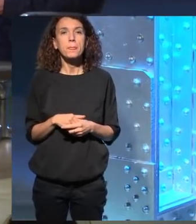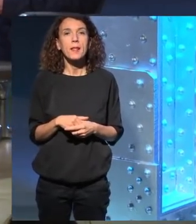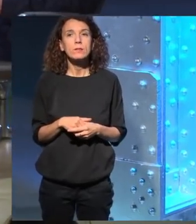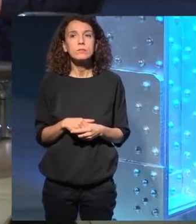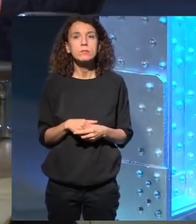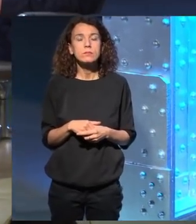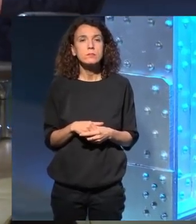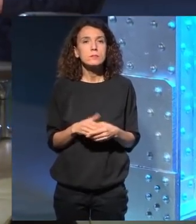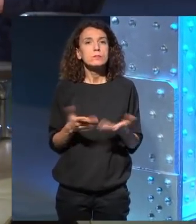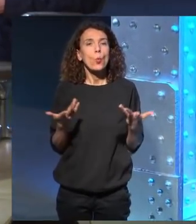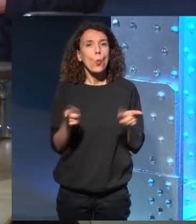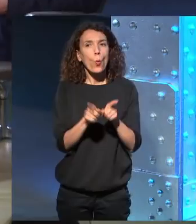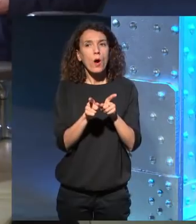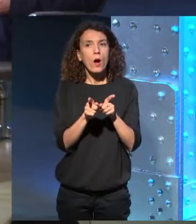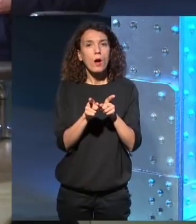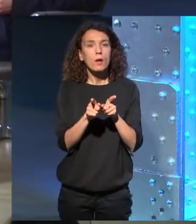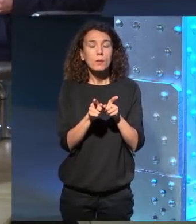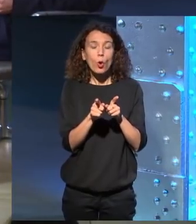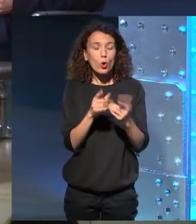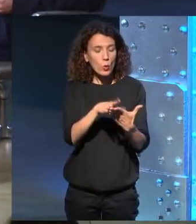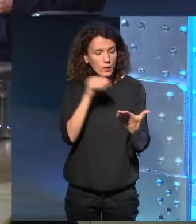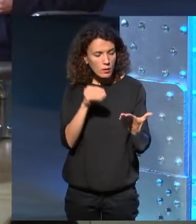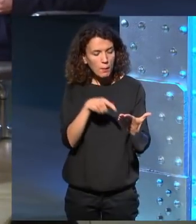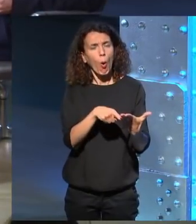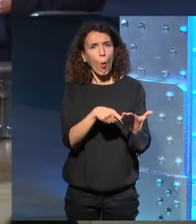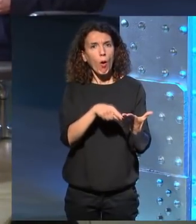el encanto de de no entender ¿no?